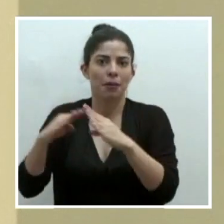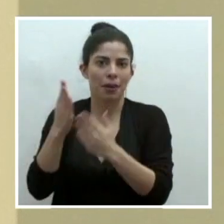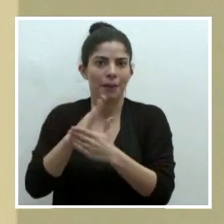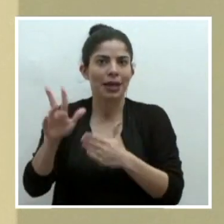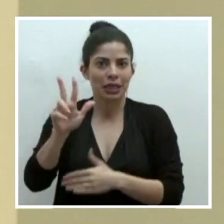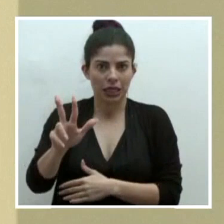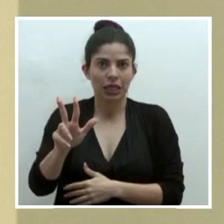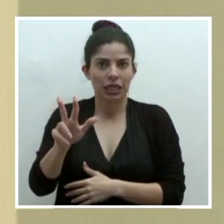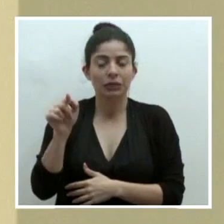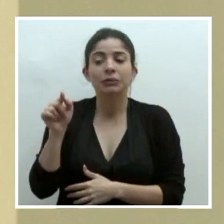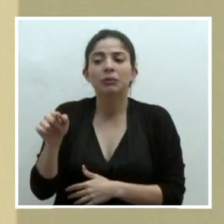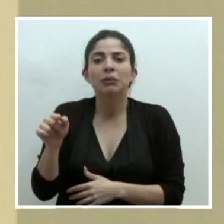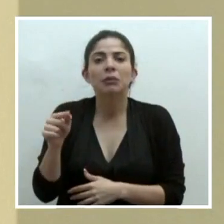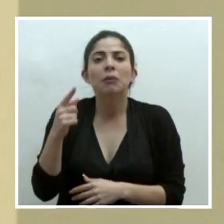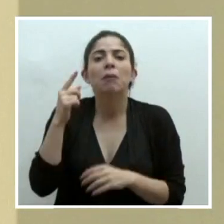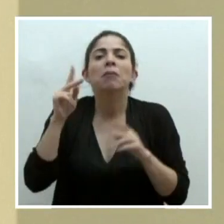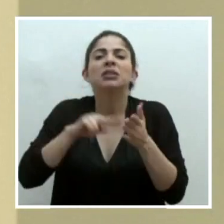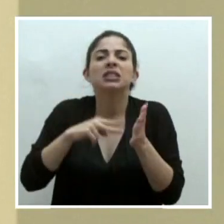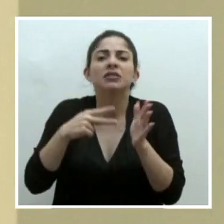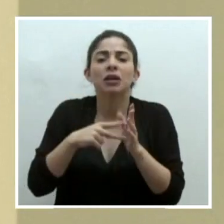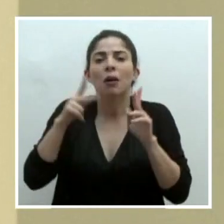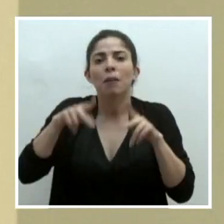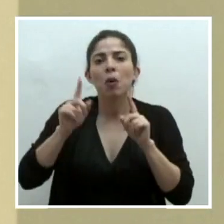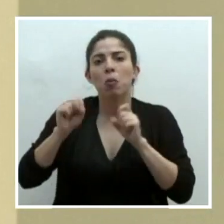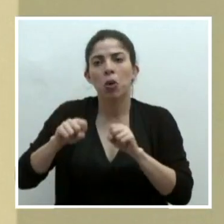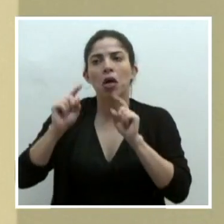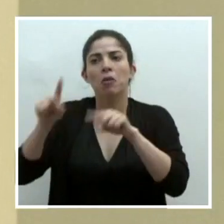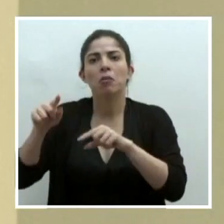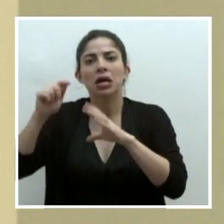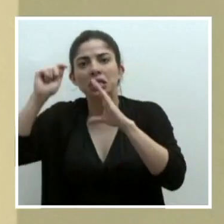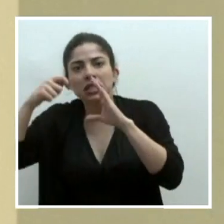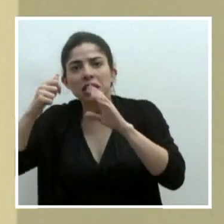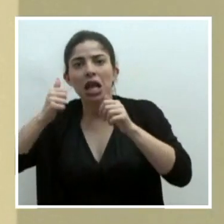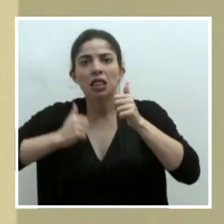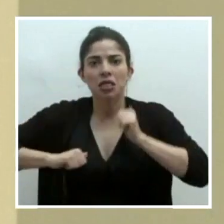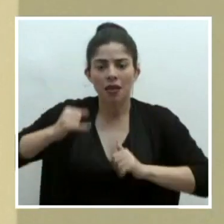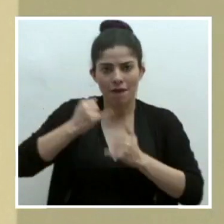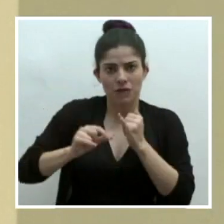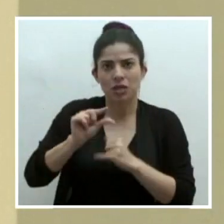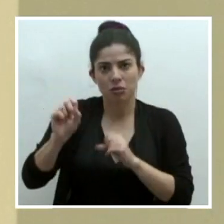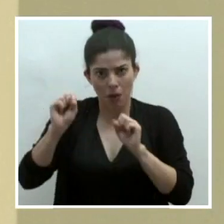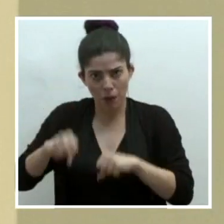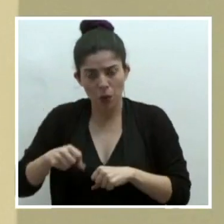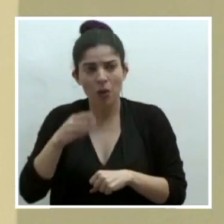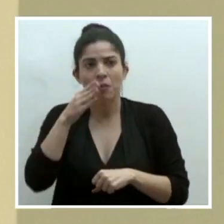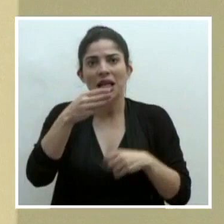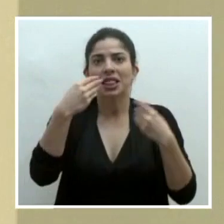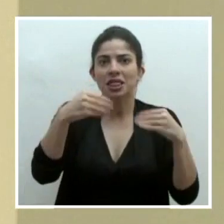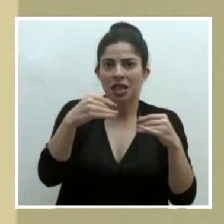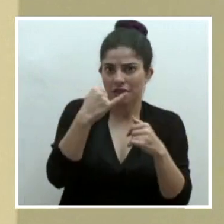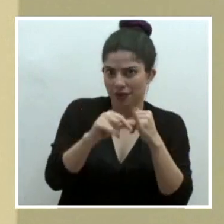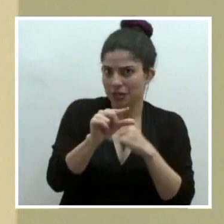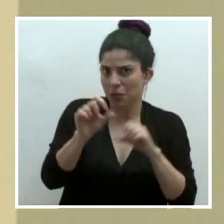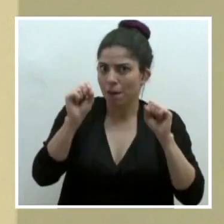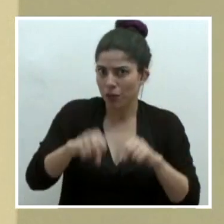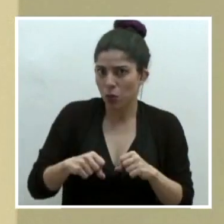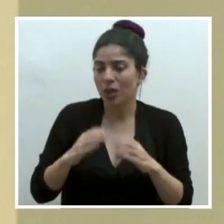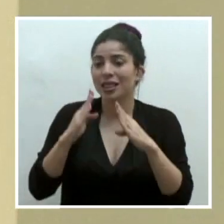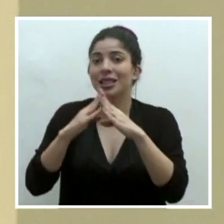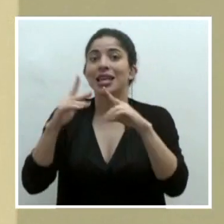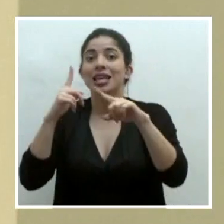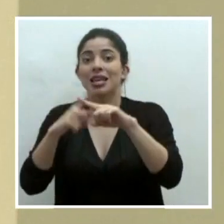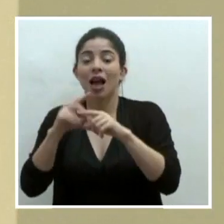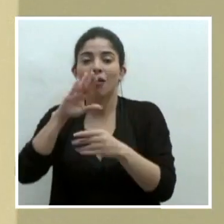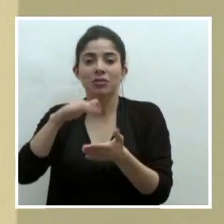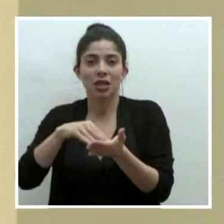en la cual se podrá asistir a los cines y teatros los fines de semana, a las tiendas el fin de semana, a las iglesias